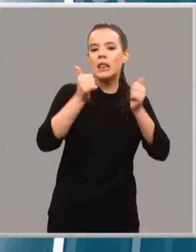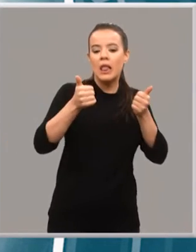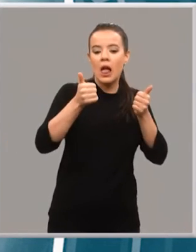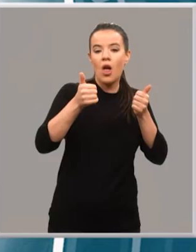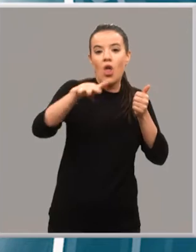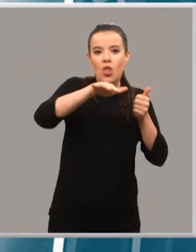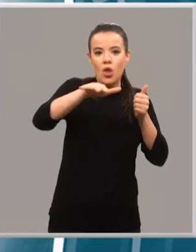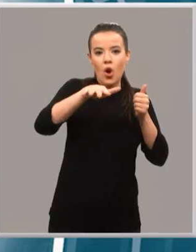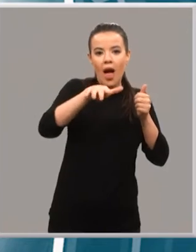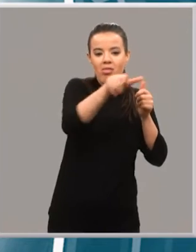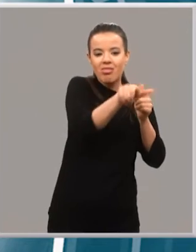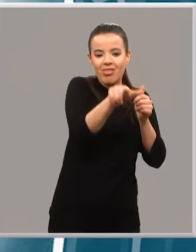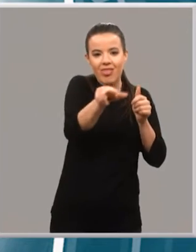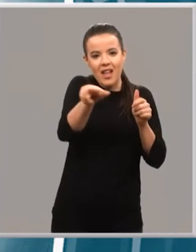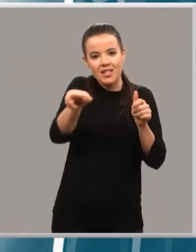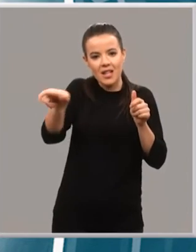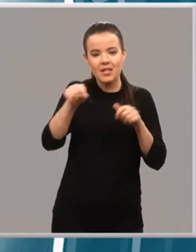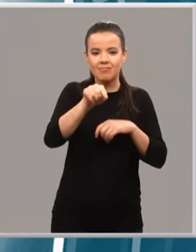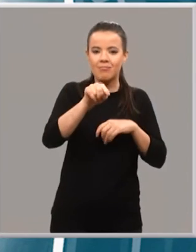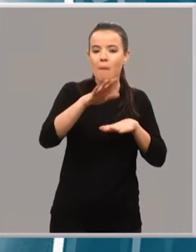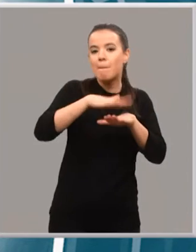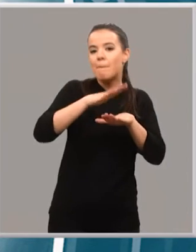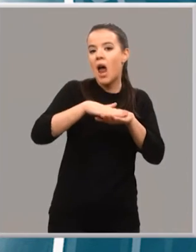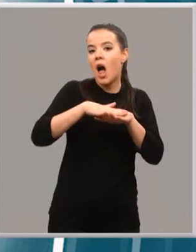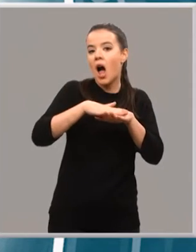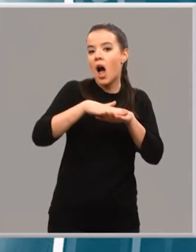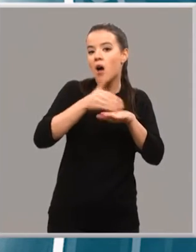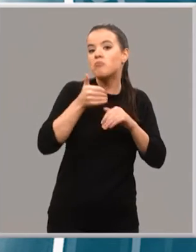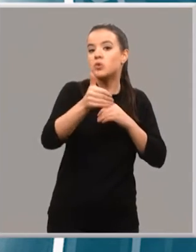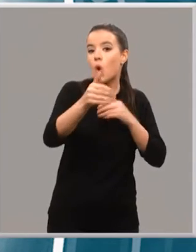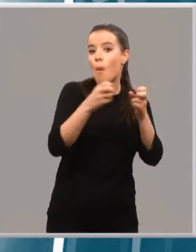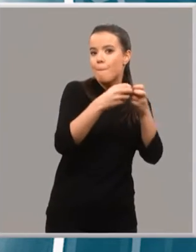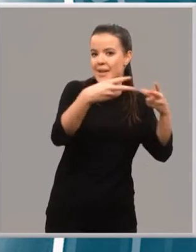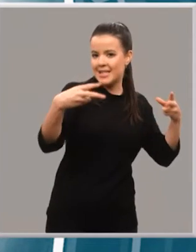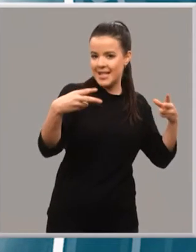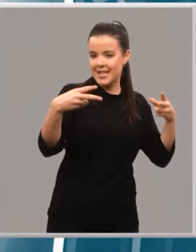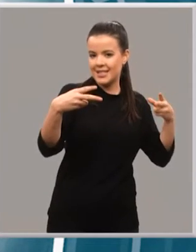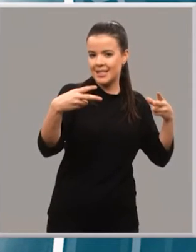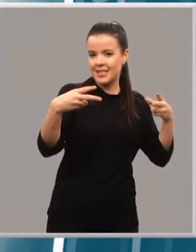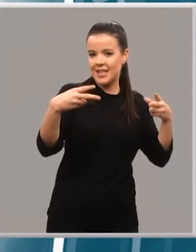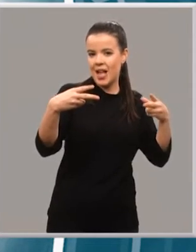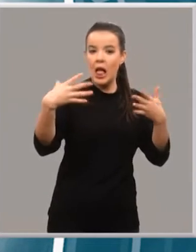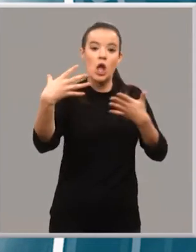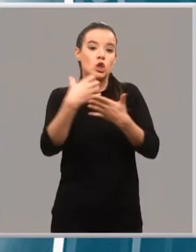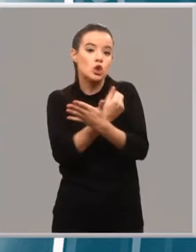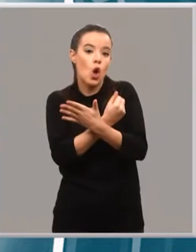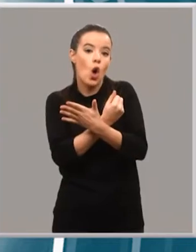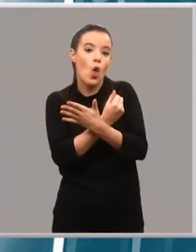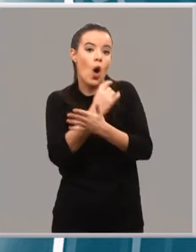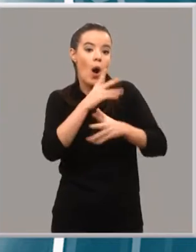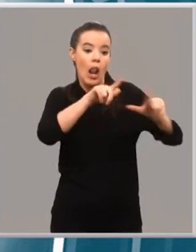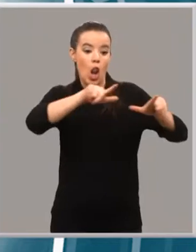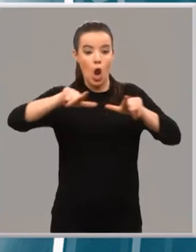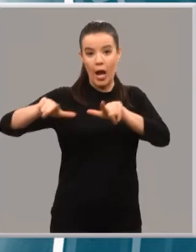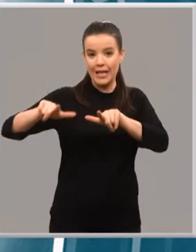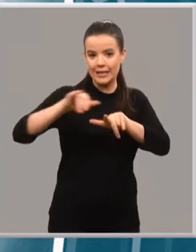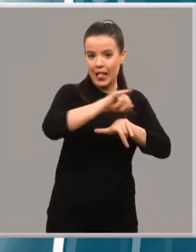para tener unas piscinas y todo lo que serían los actuales locales. La